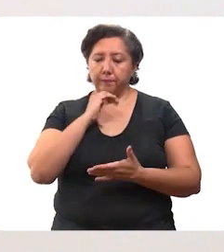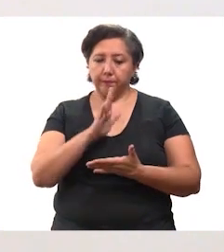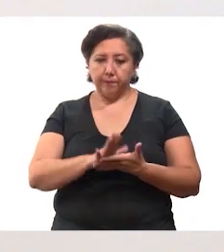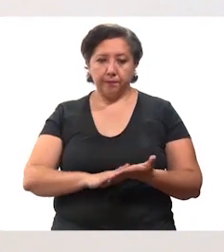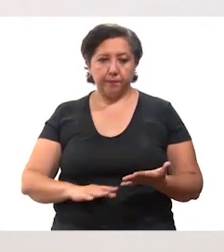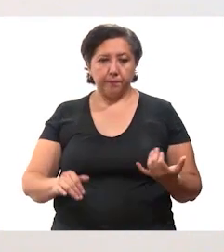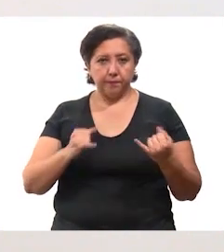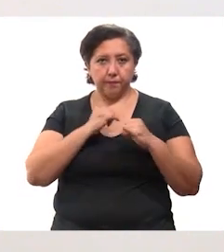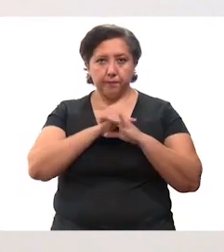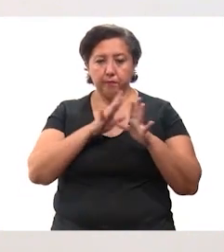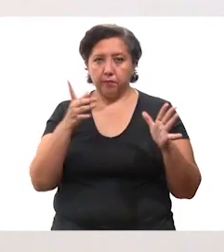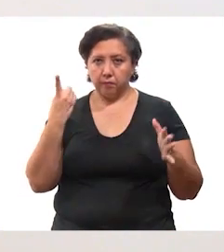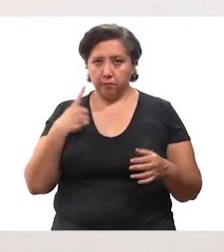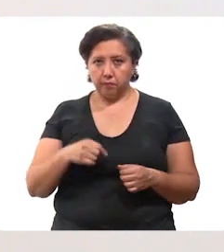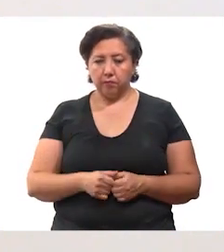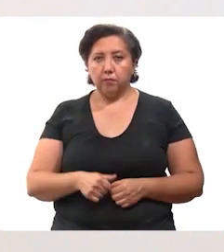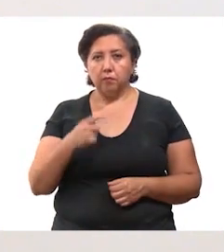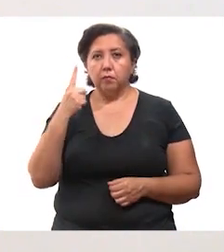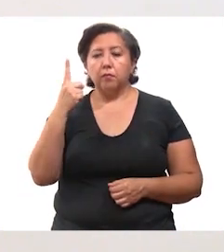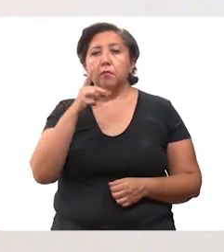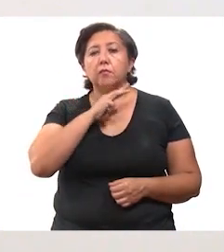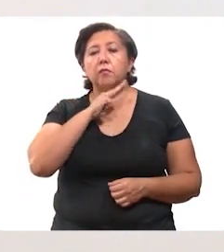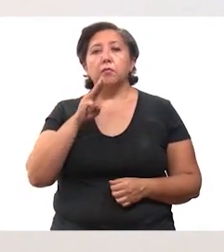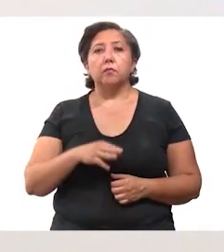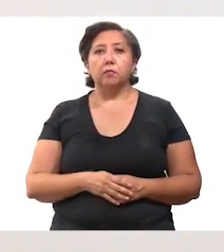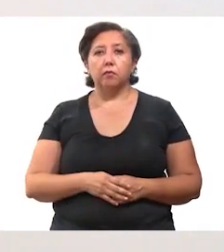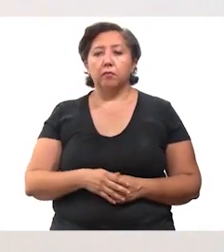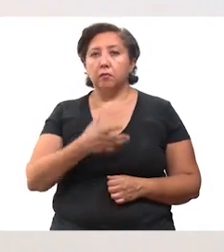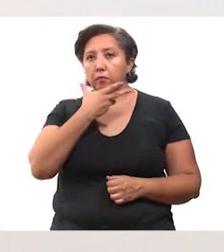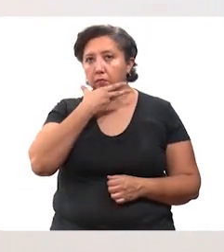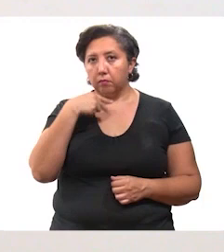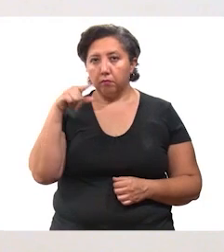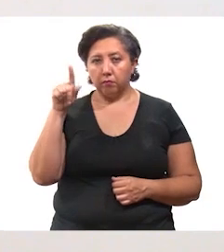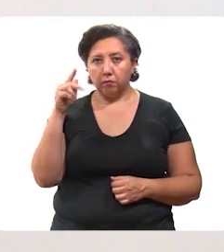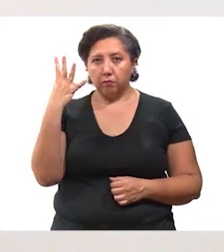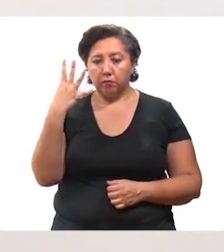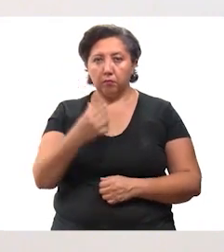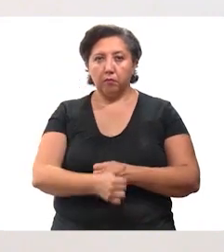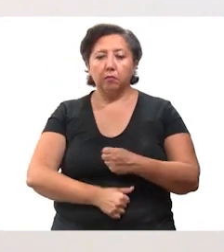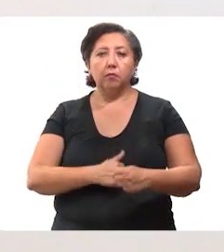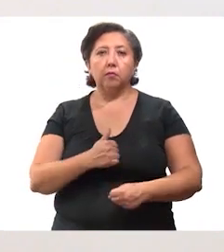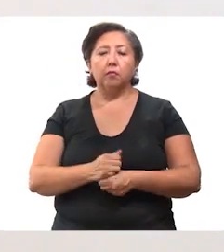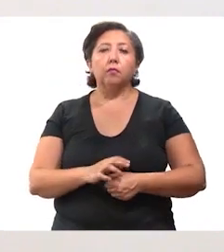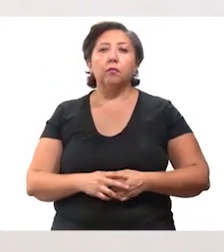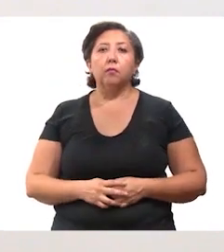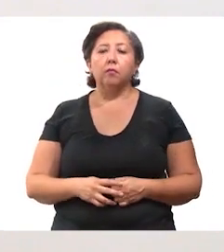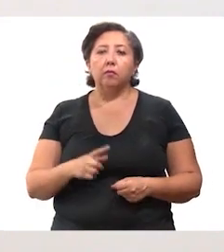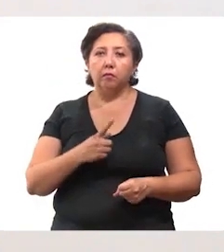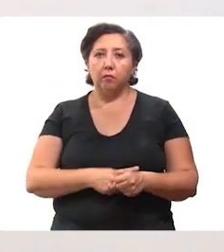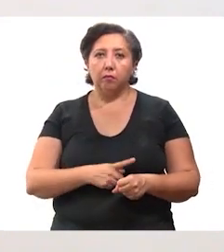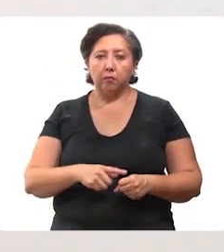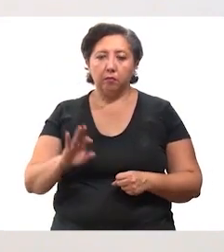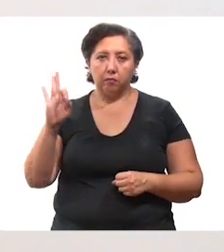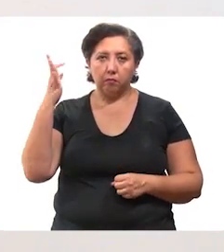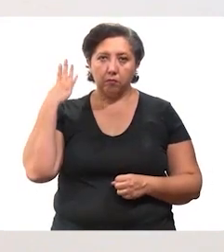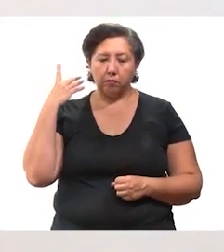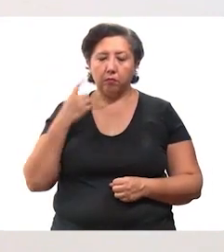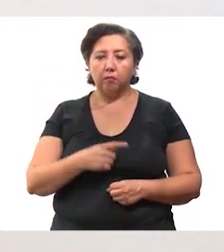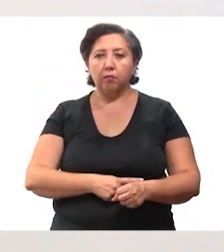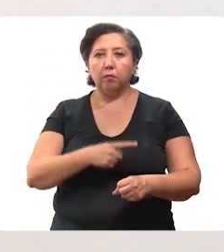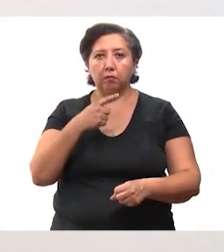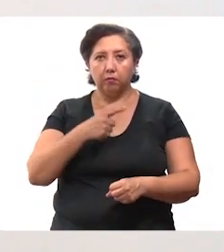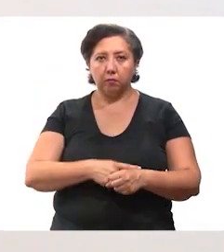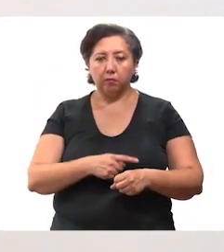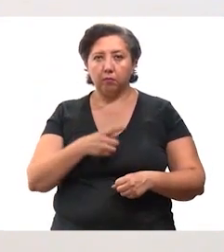Lamentablemente en este parte médico informamos de un fallecimiento. Es un hombre de 74 años de edad. Sus principales enfermedades fueron